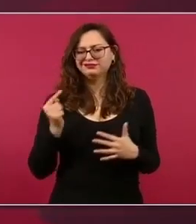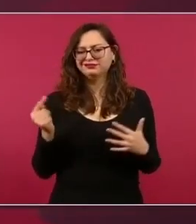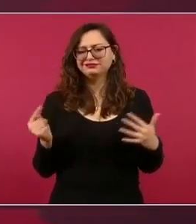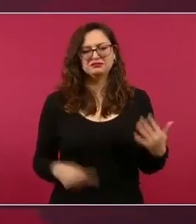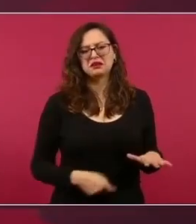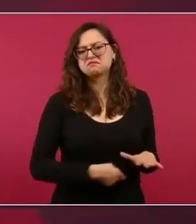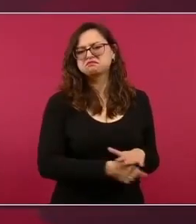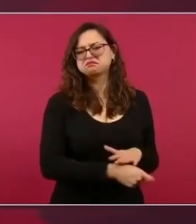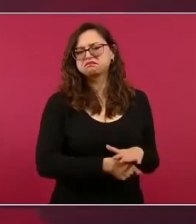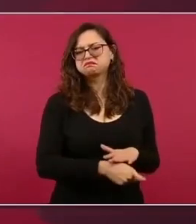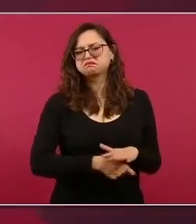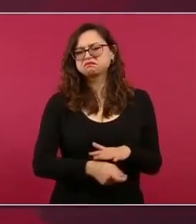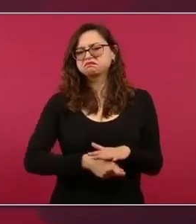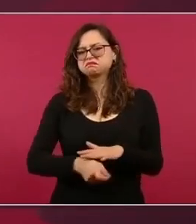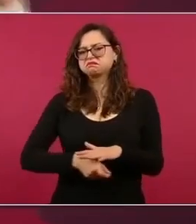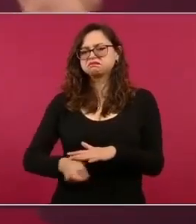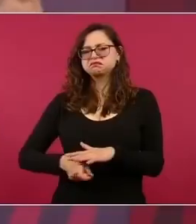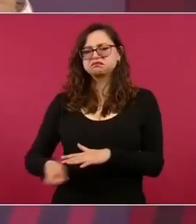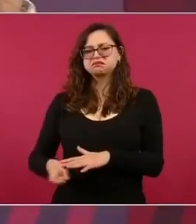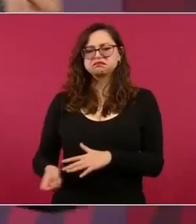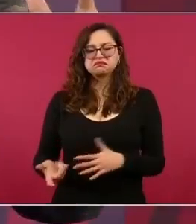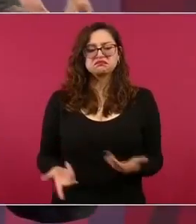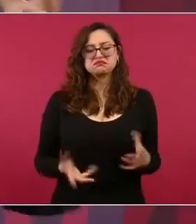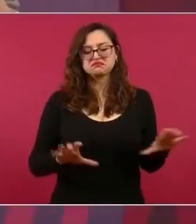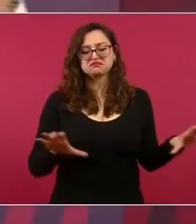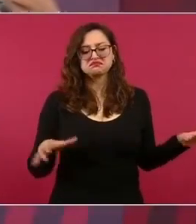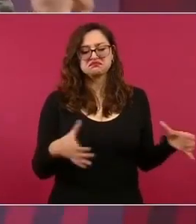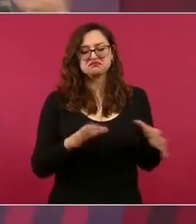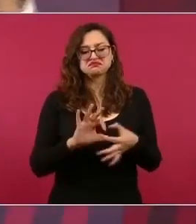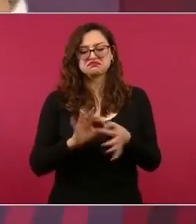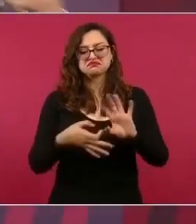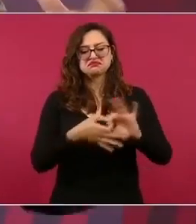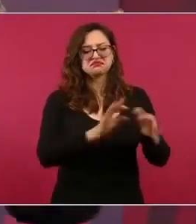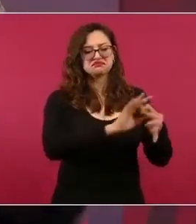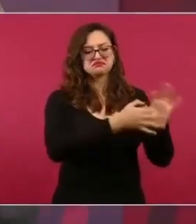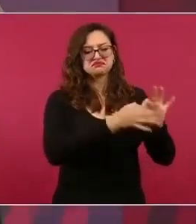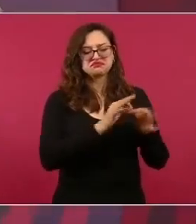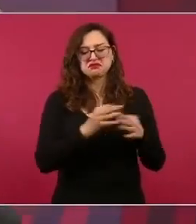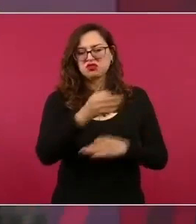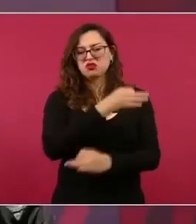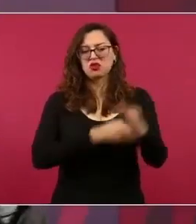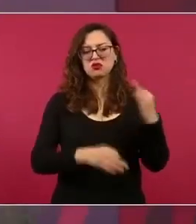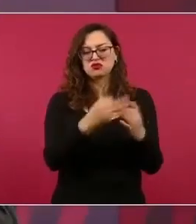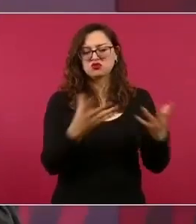etcétera. Entonces, es una red de componendas y de complicidades,